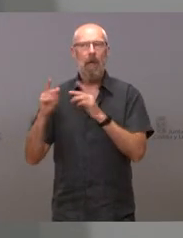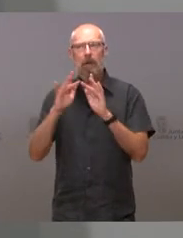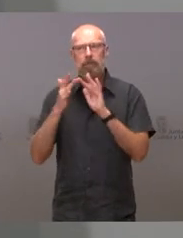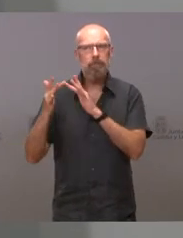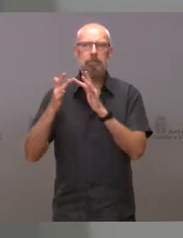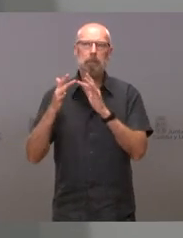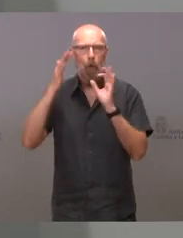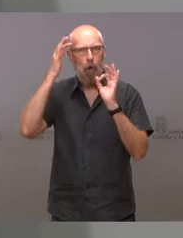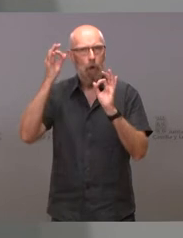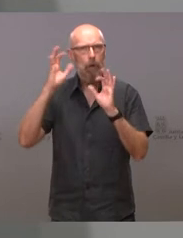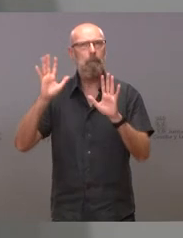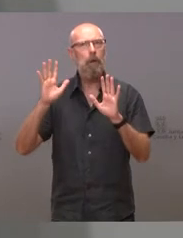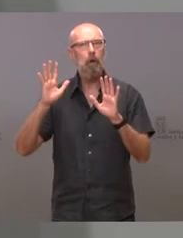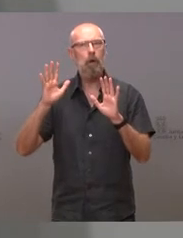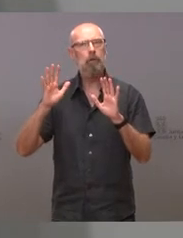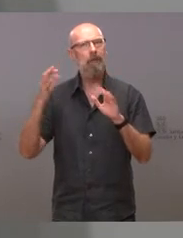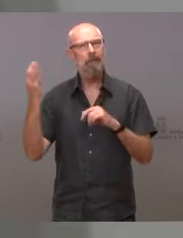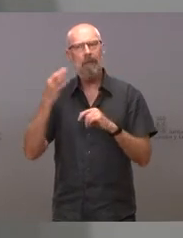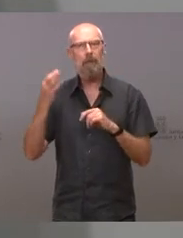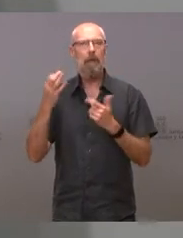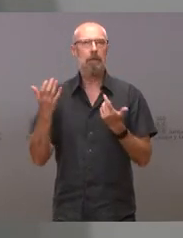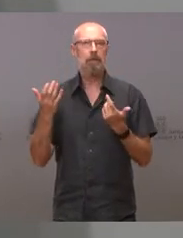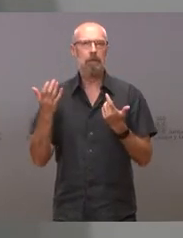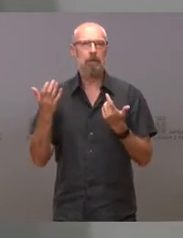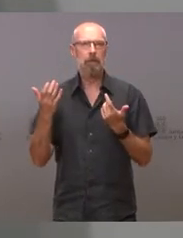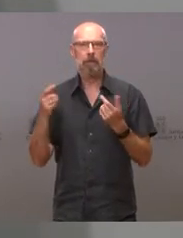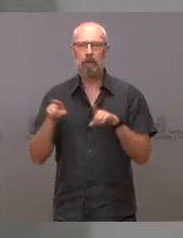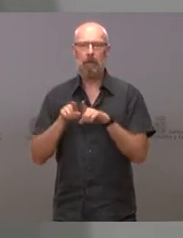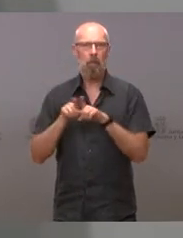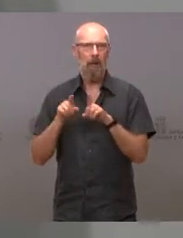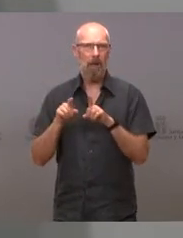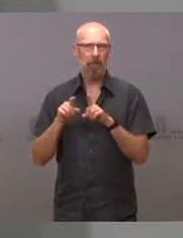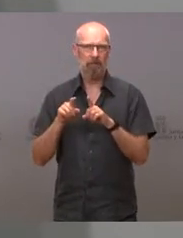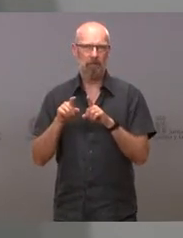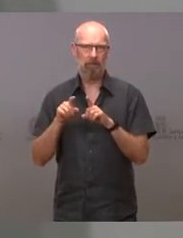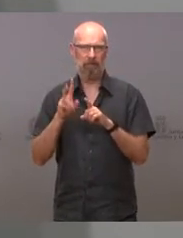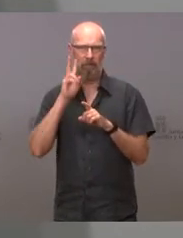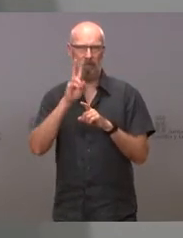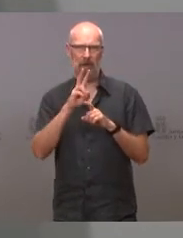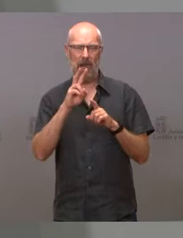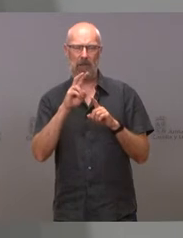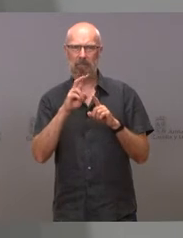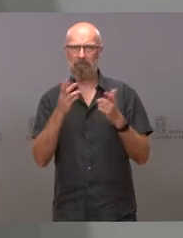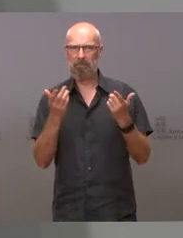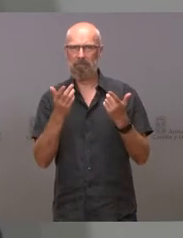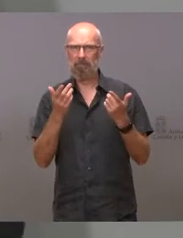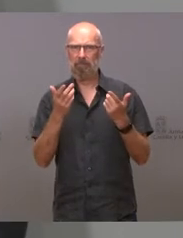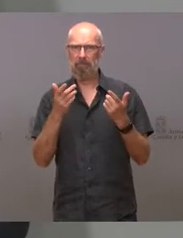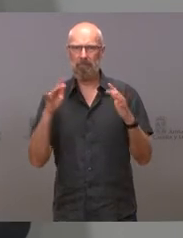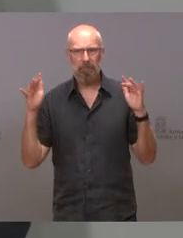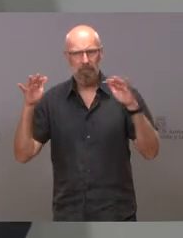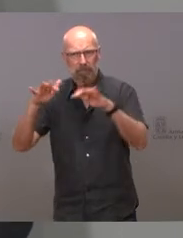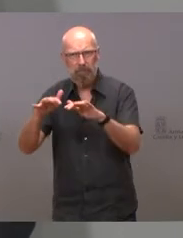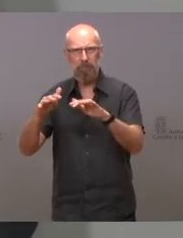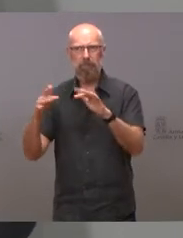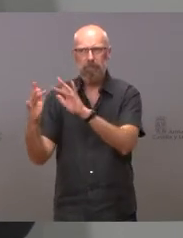capaces de evitar esas escenas que generan un incremento del riesgo